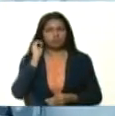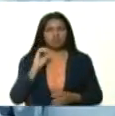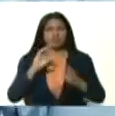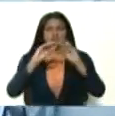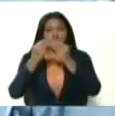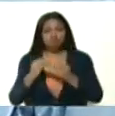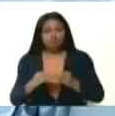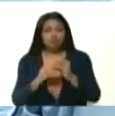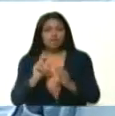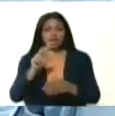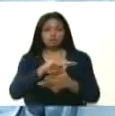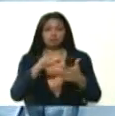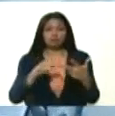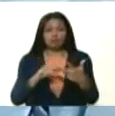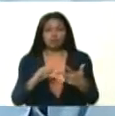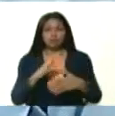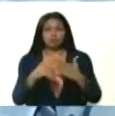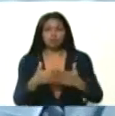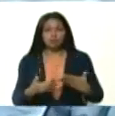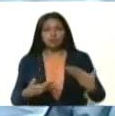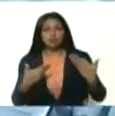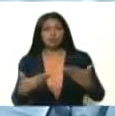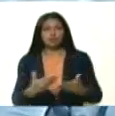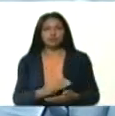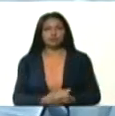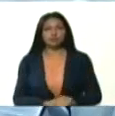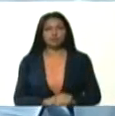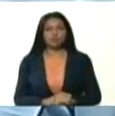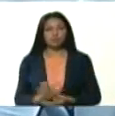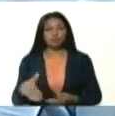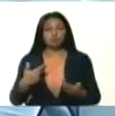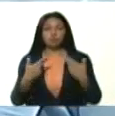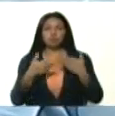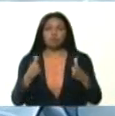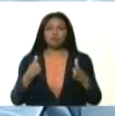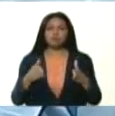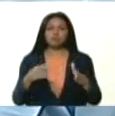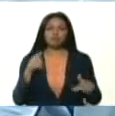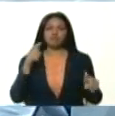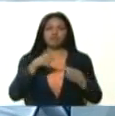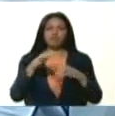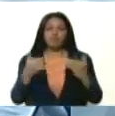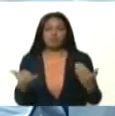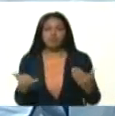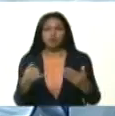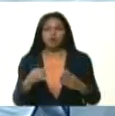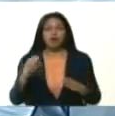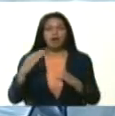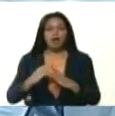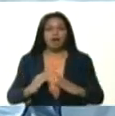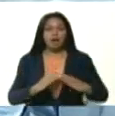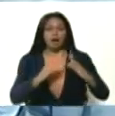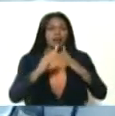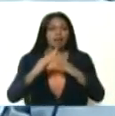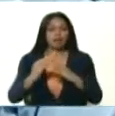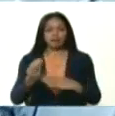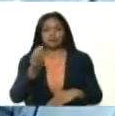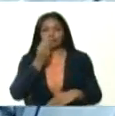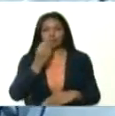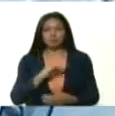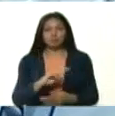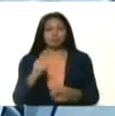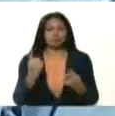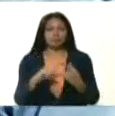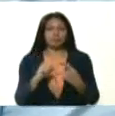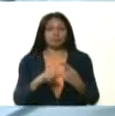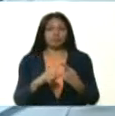proponiendo ustedes tres, que le pueden, permiten llevarles directamente a los hogares los alimentos. El primero